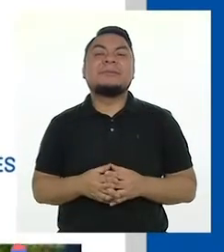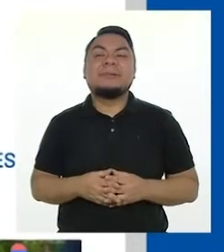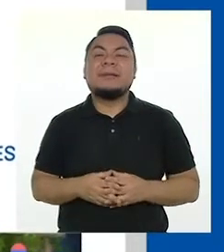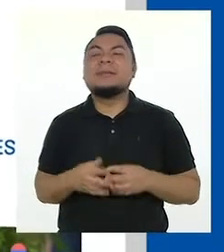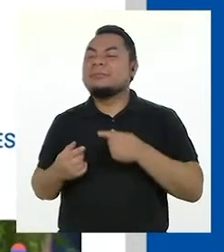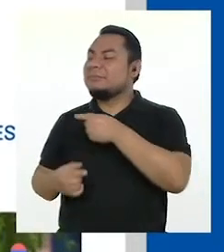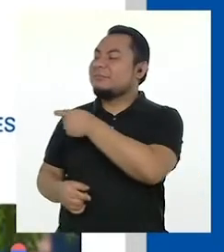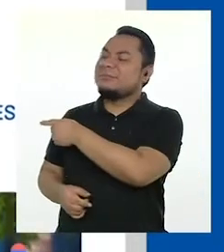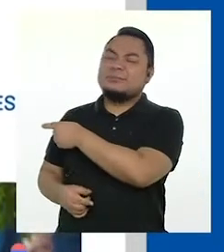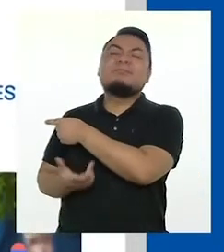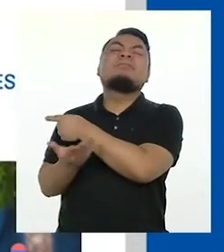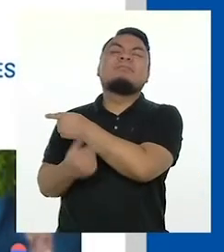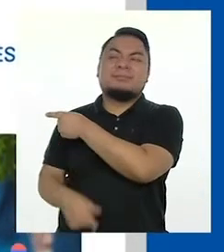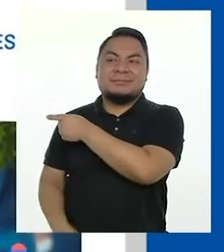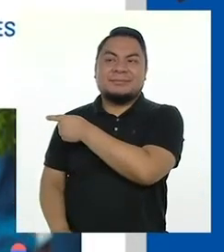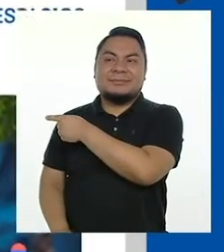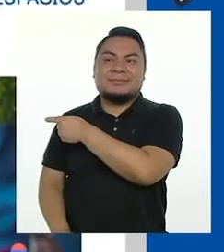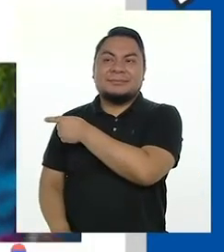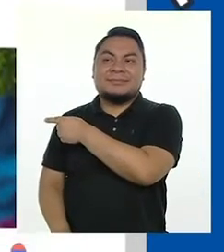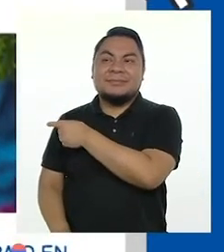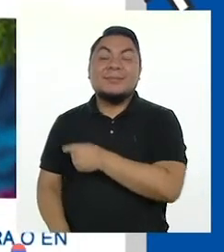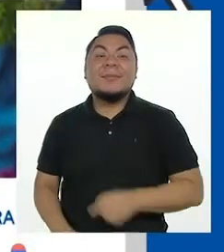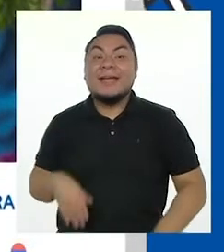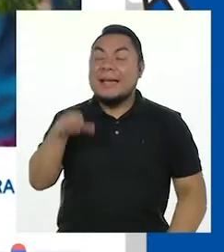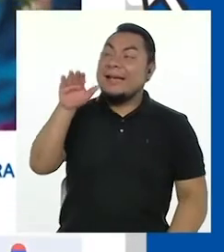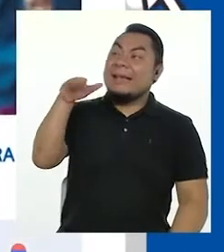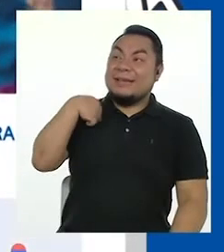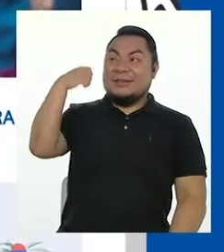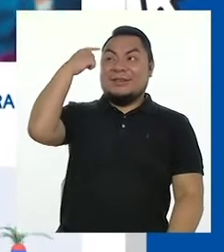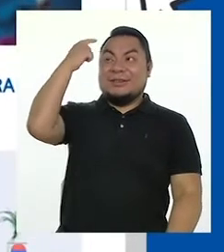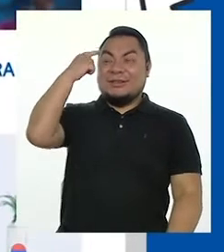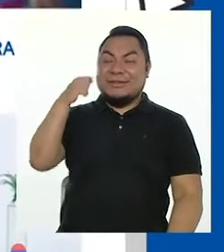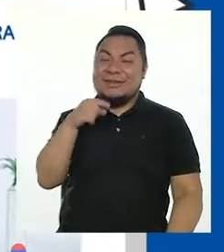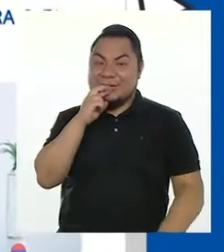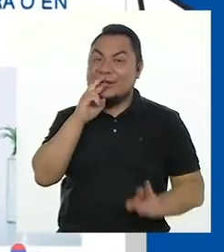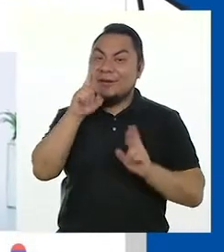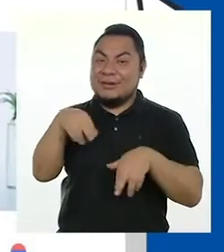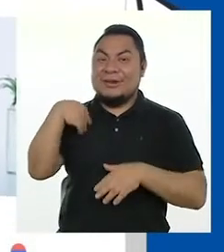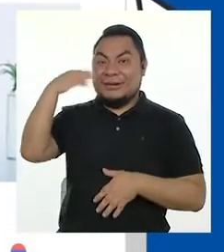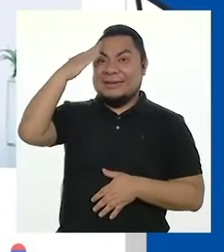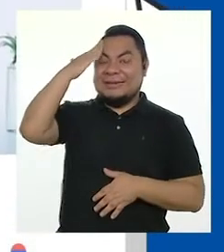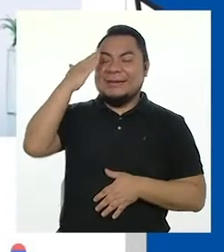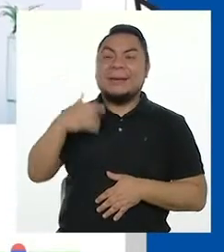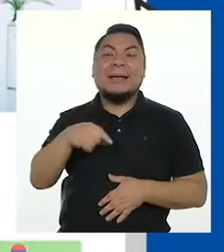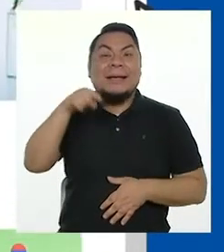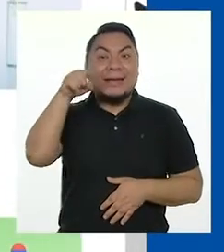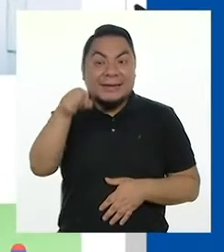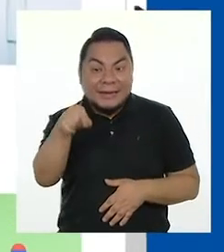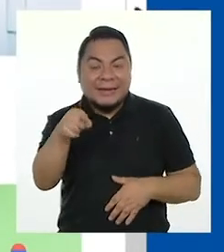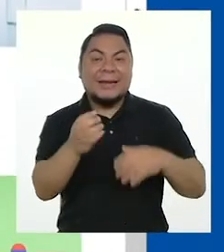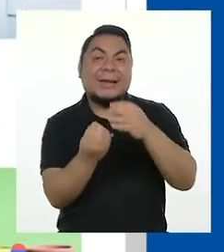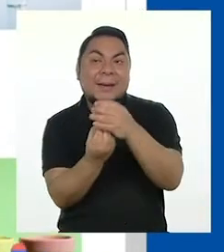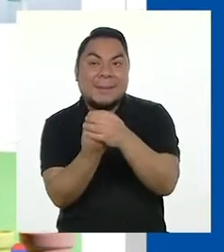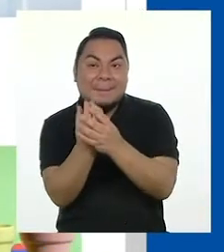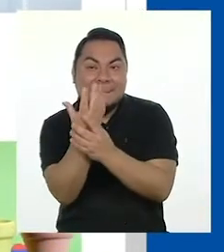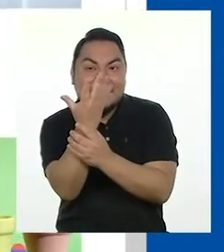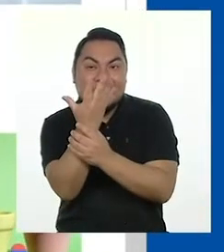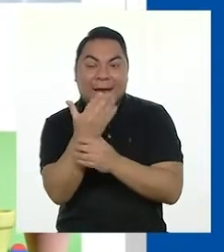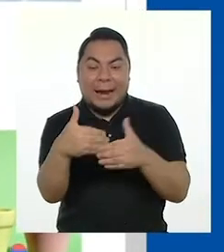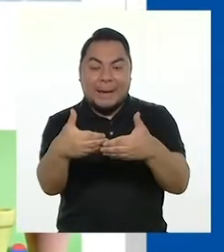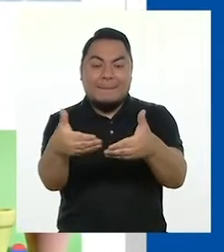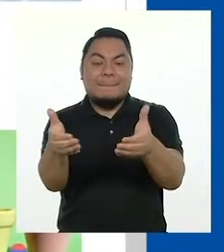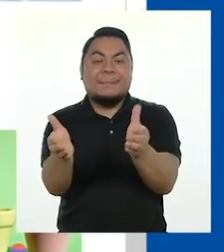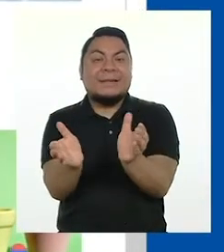¿Qué vemos? ¡Ah! Yo sé la respuesta. Yo sé la respuesta. Son las plantas en